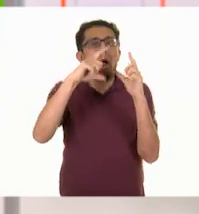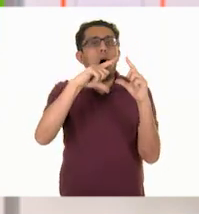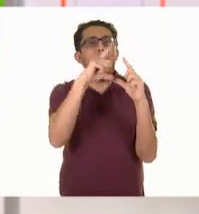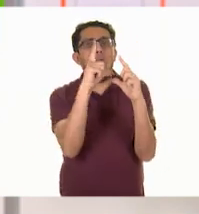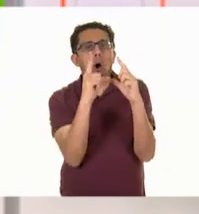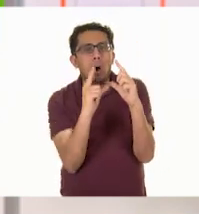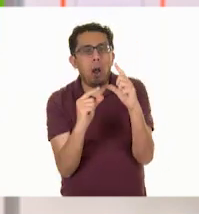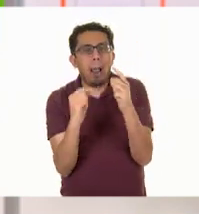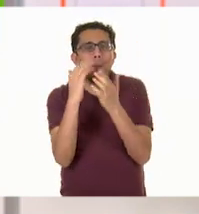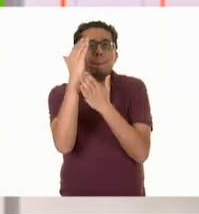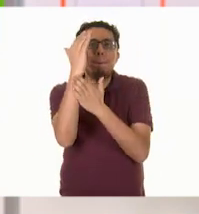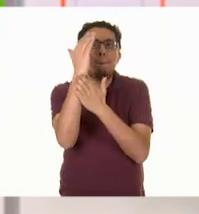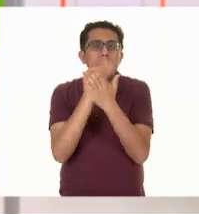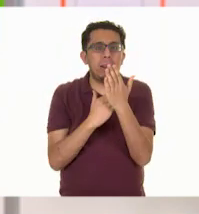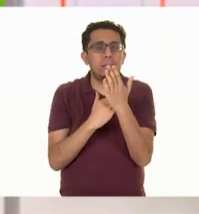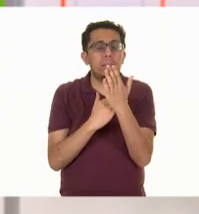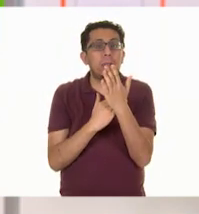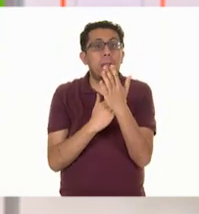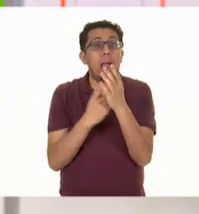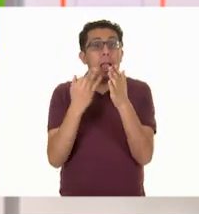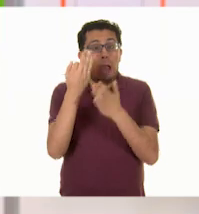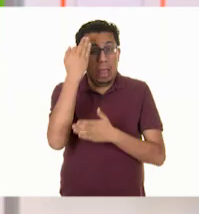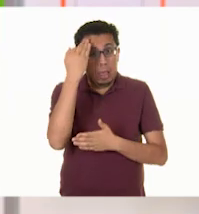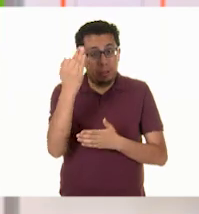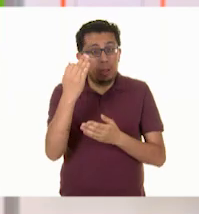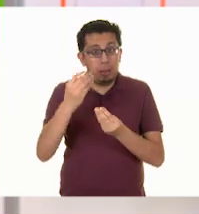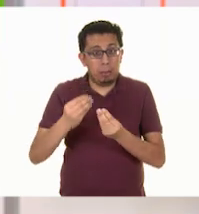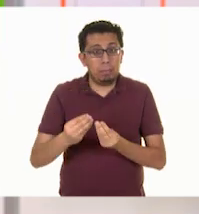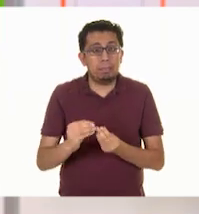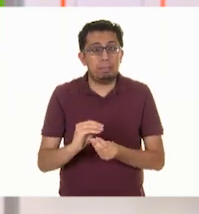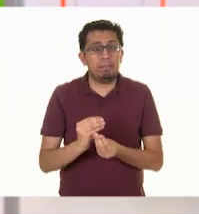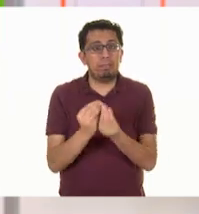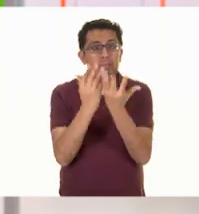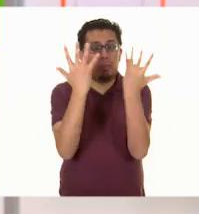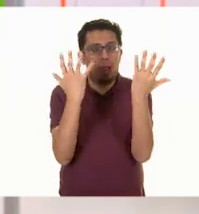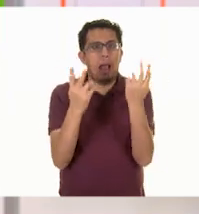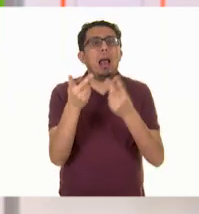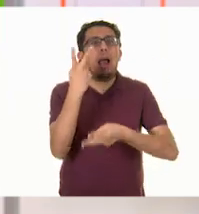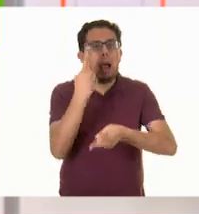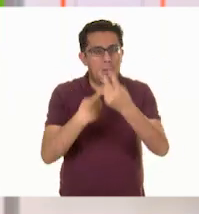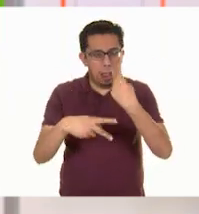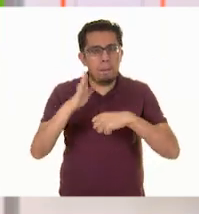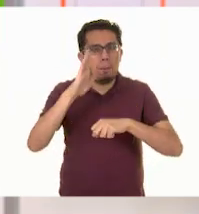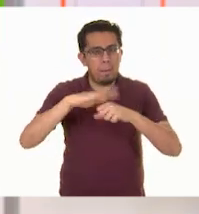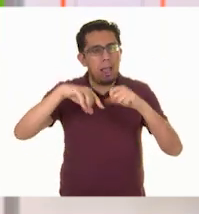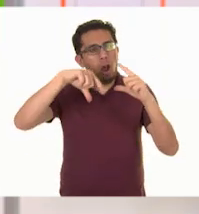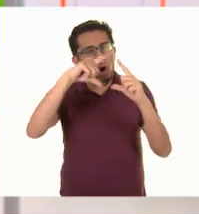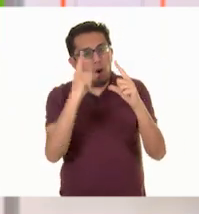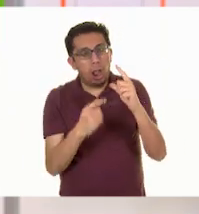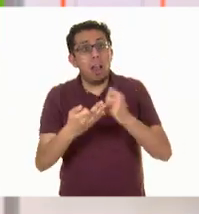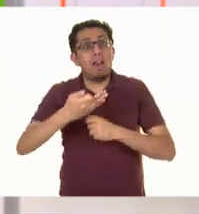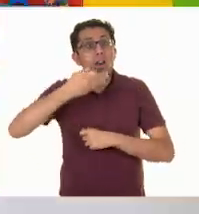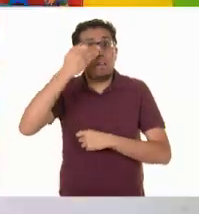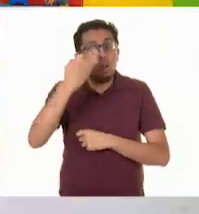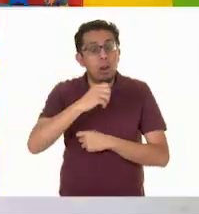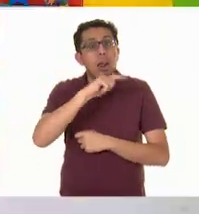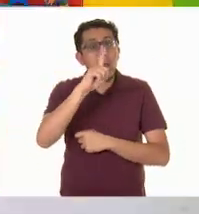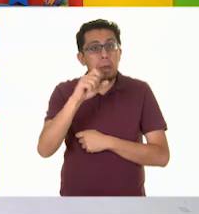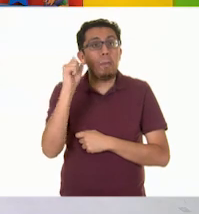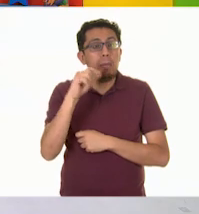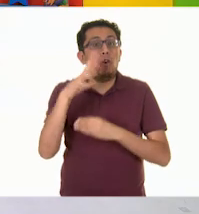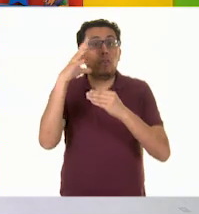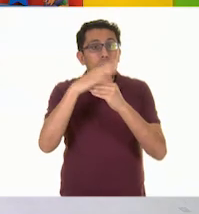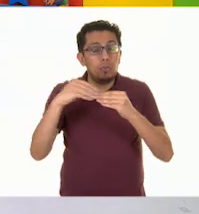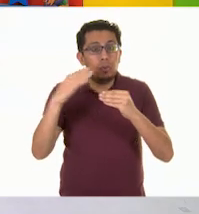Con la entrada de la primavera y las lluvias tendrá más hojas, flores y tendrá frutos. ¡Ay, qué